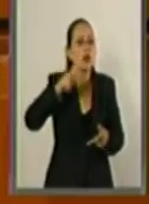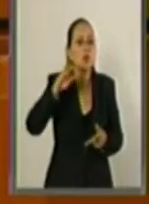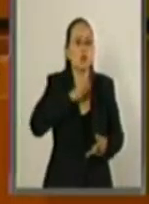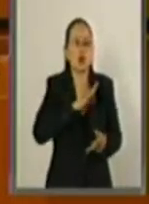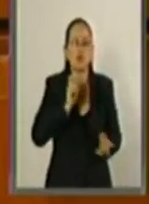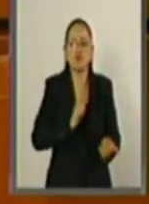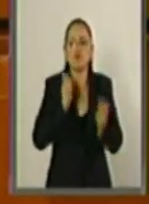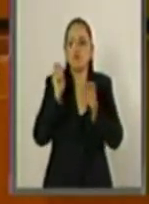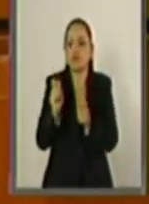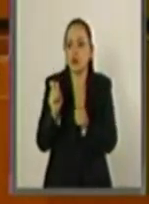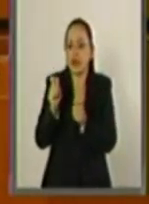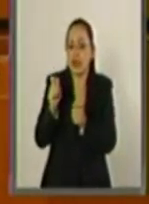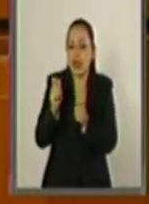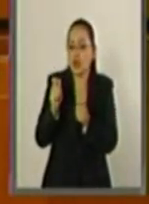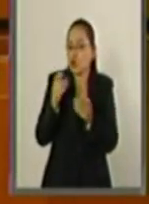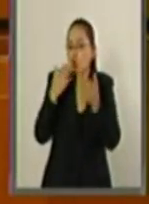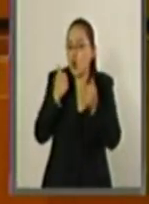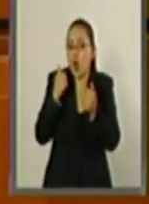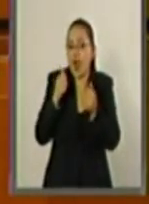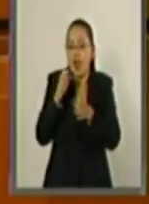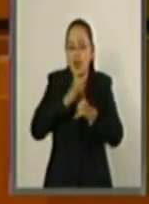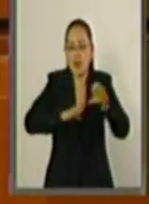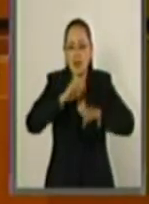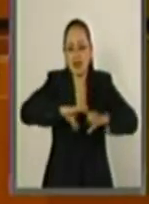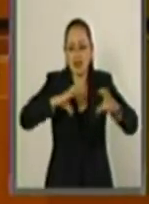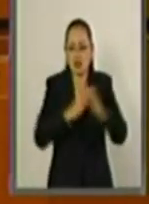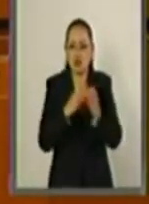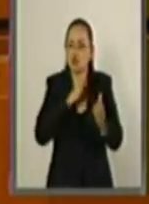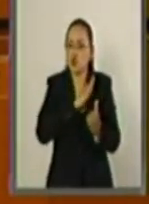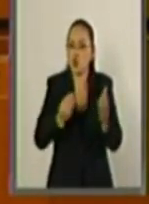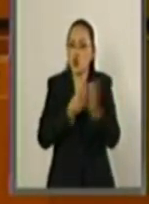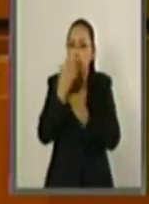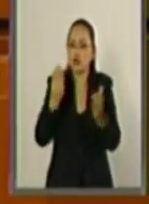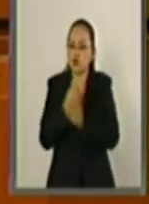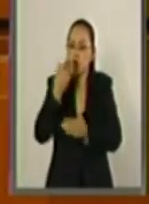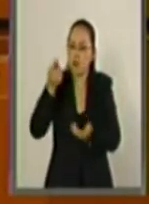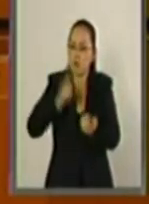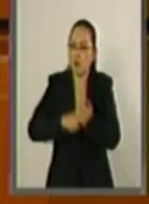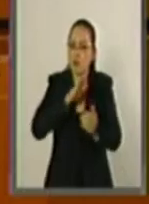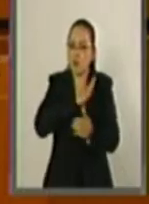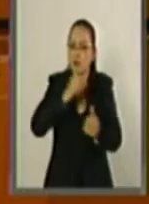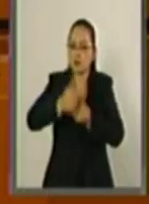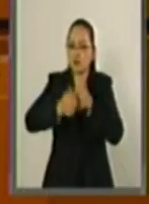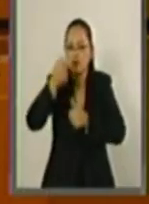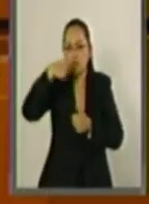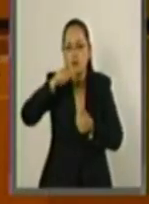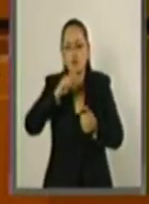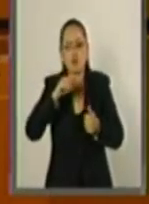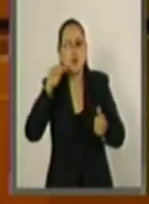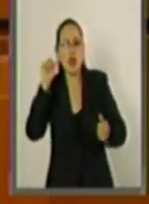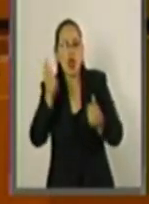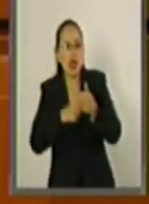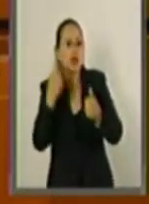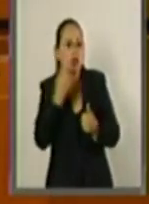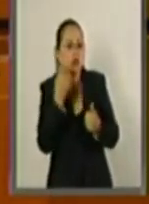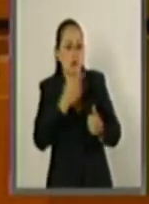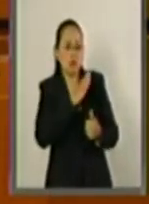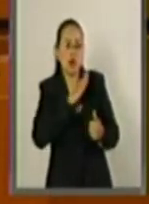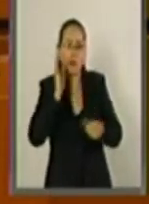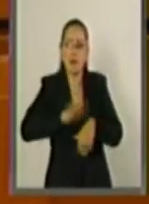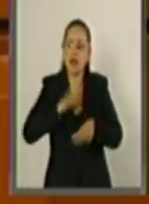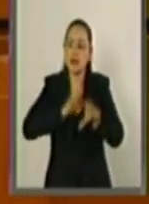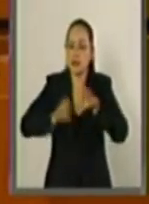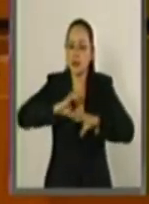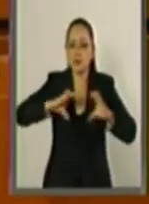designación ilimitada de aerolíneas facilite que entren nuevas aerolíneas en las rutas donde hay demanda. Este